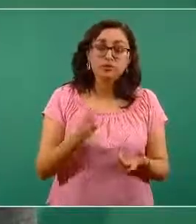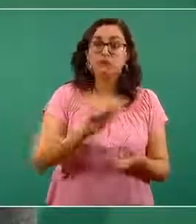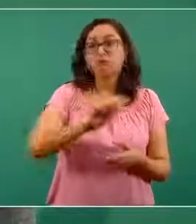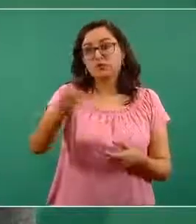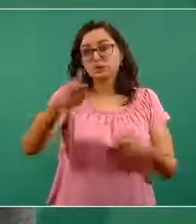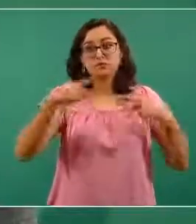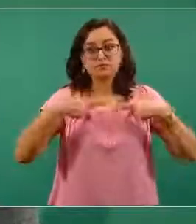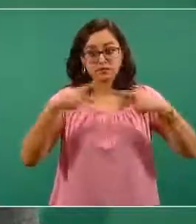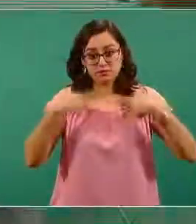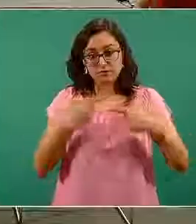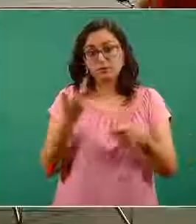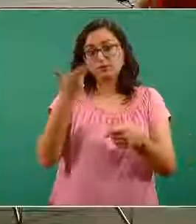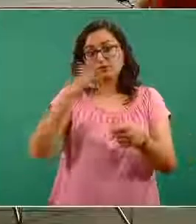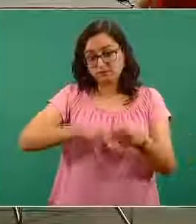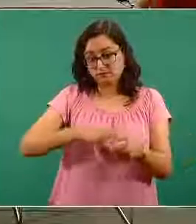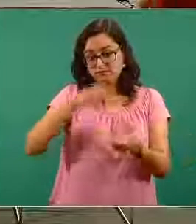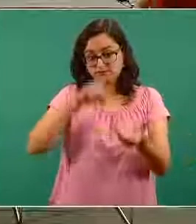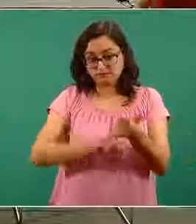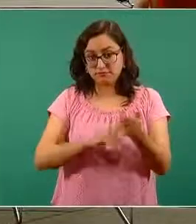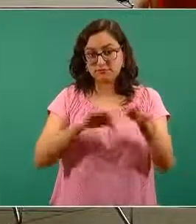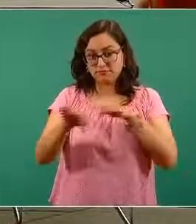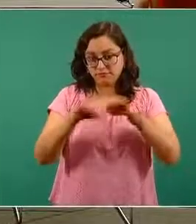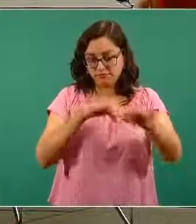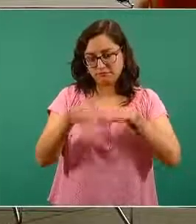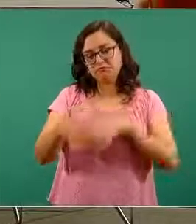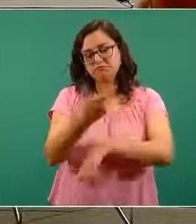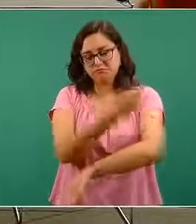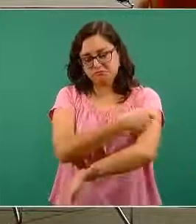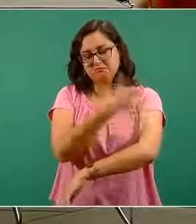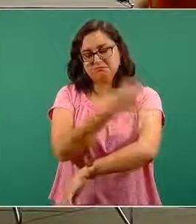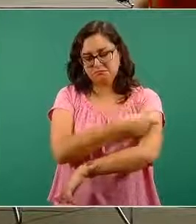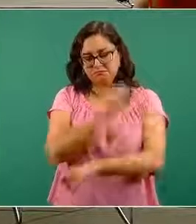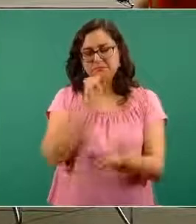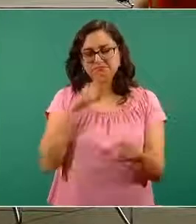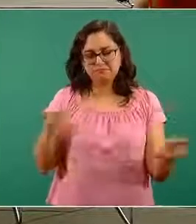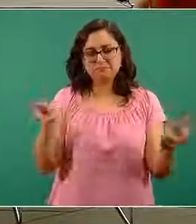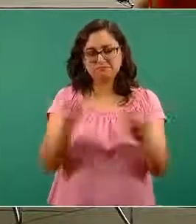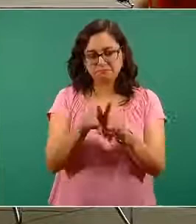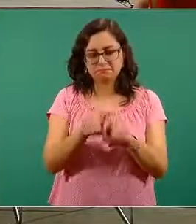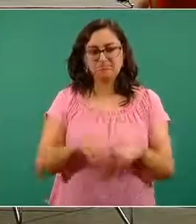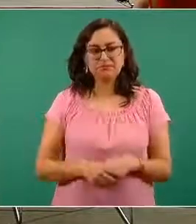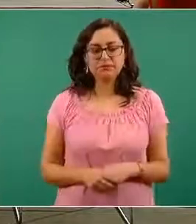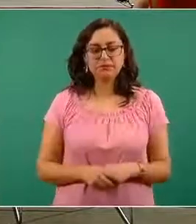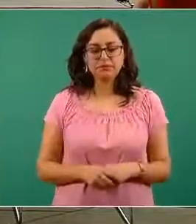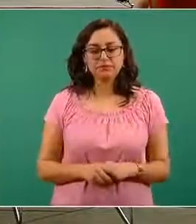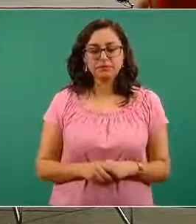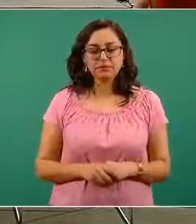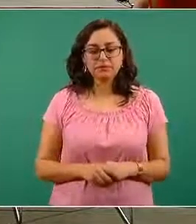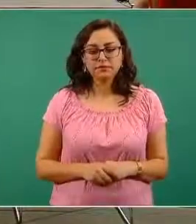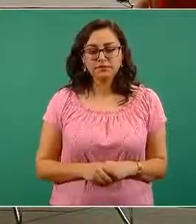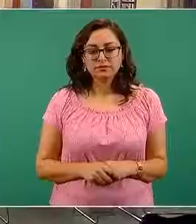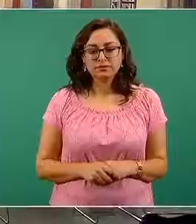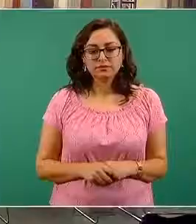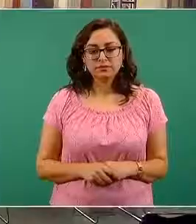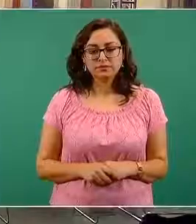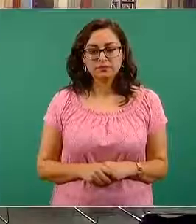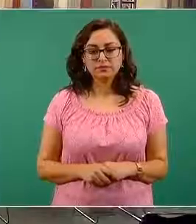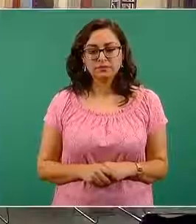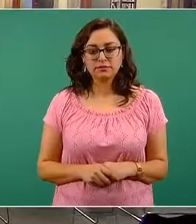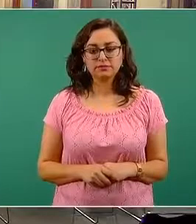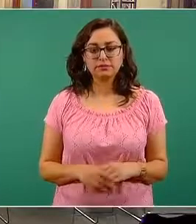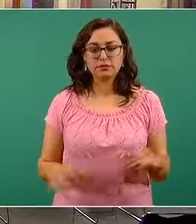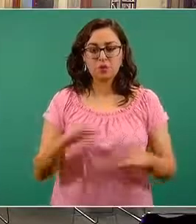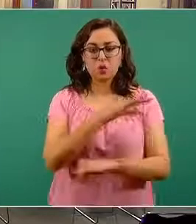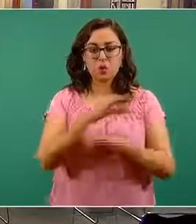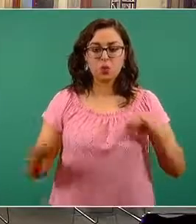salud estará siendo incluida en esta estrategia operativa de vacunación. Gracias. Última